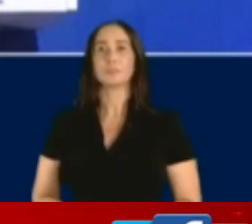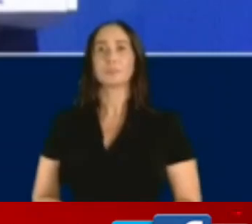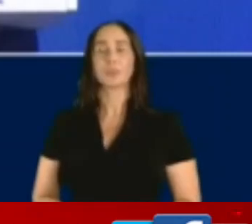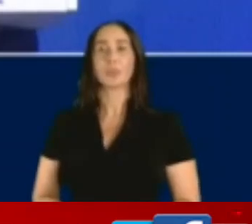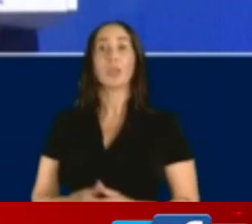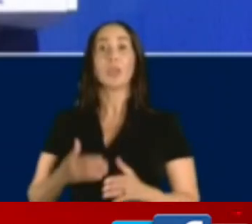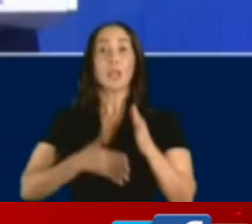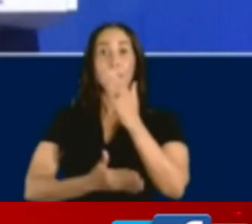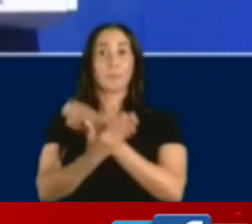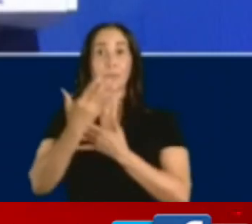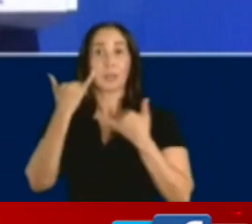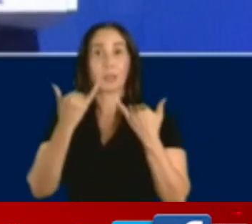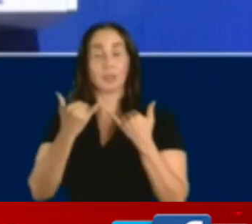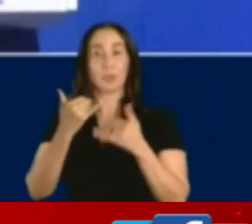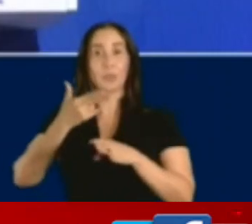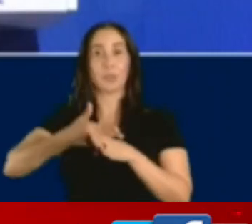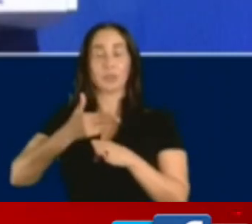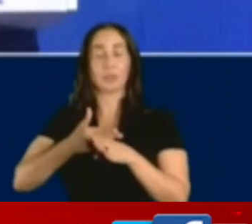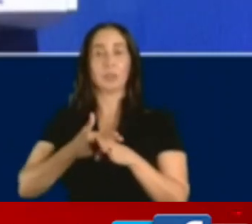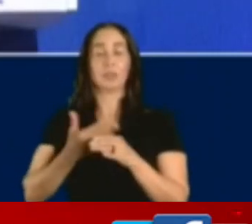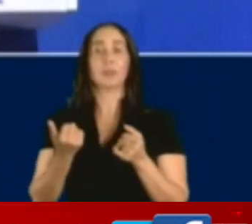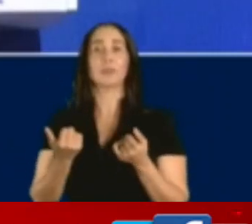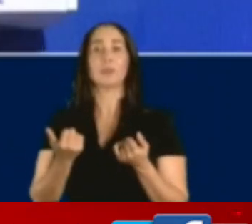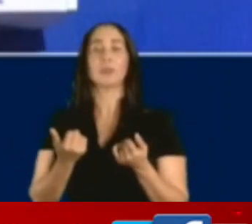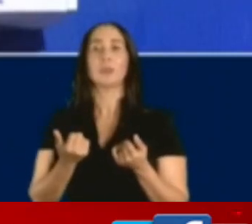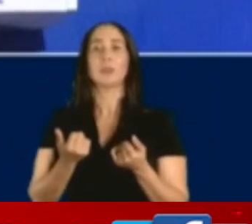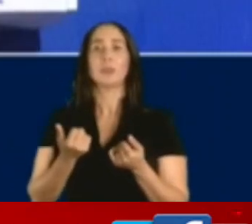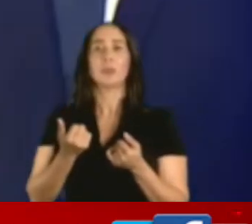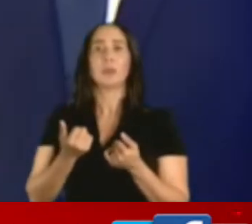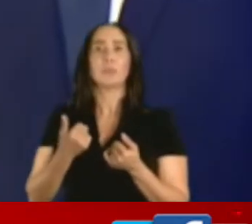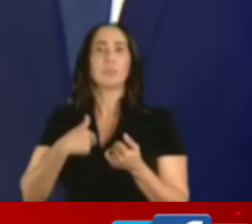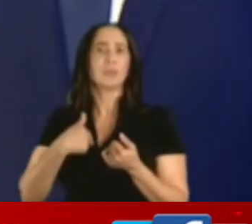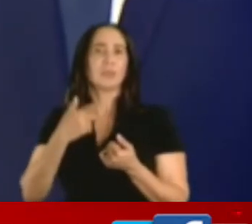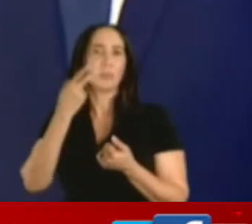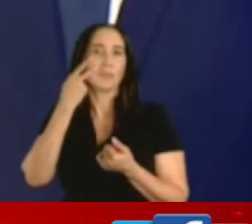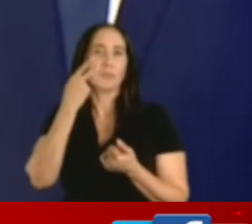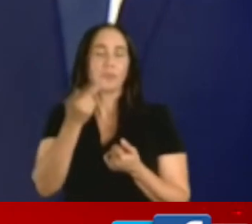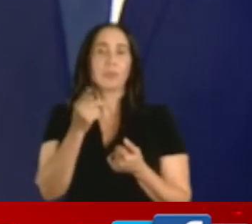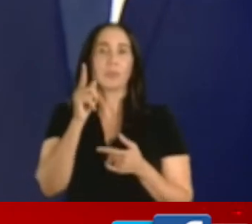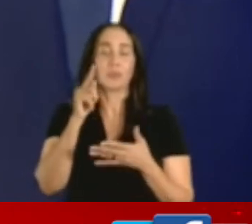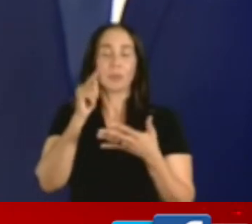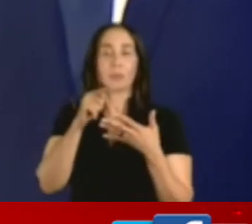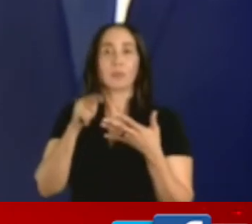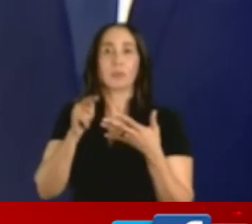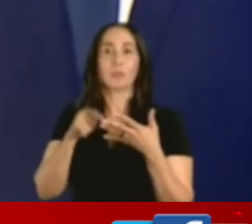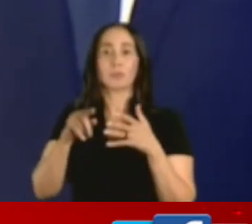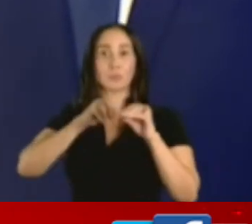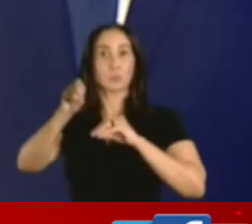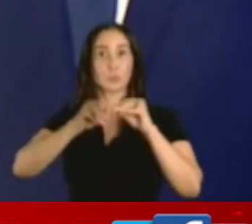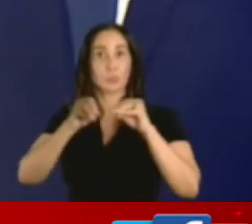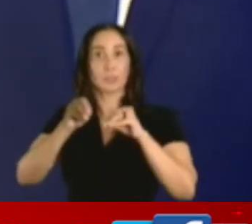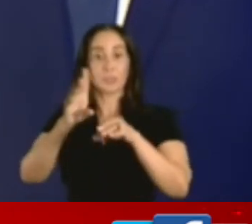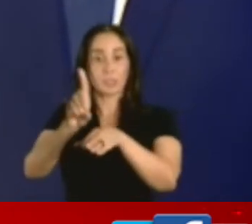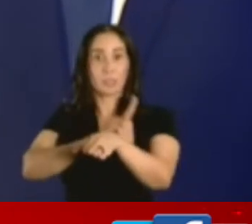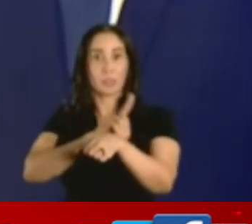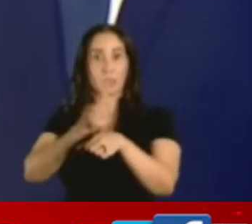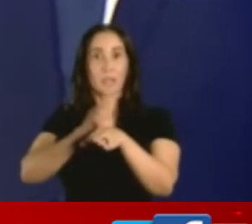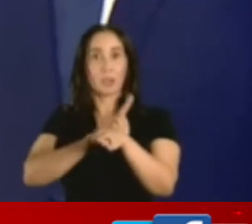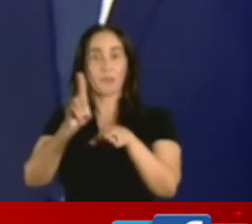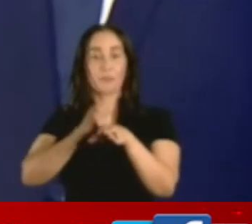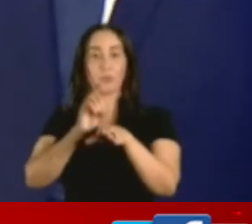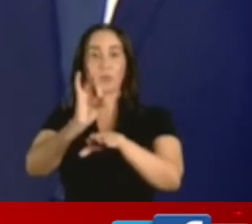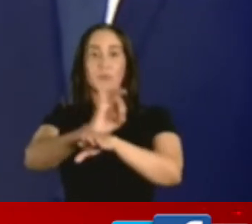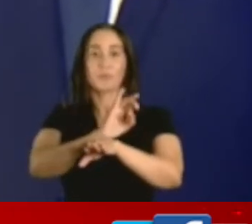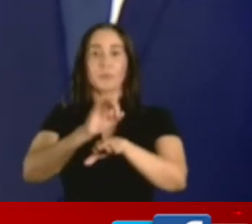En la mañana de hoy o la tarde, al mediodía, me llamó la atención algunos comerciantes en Dajabón que